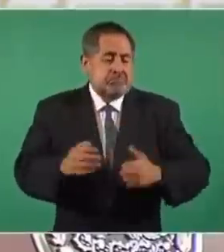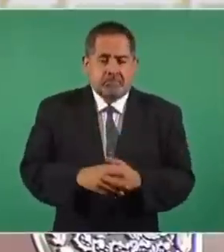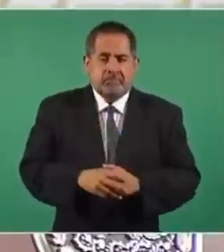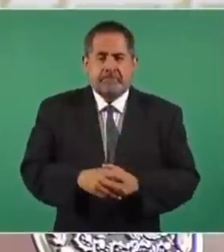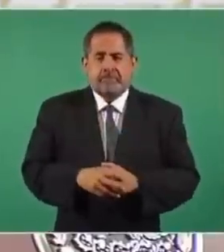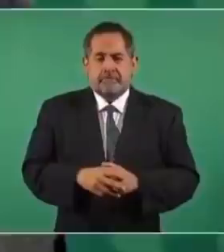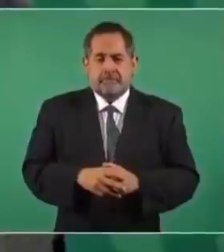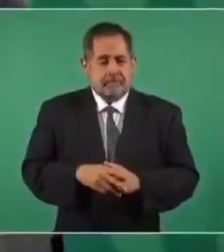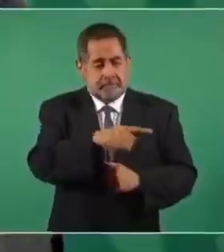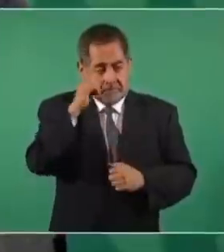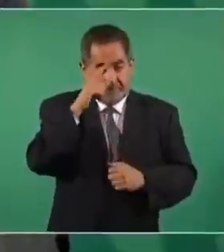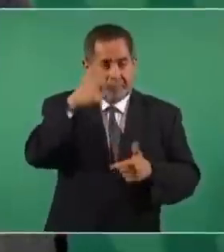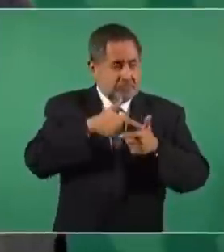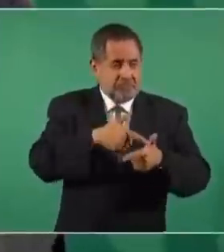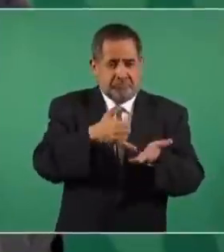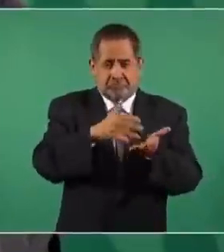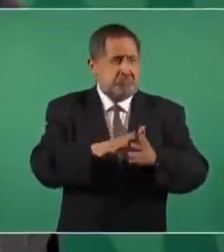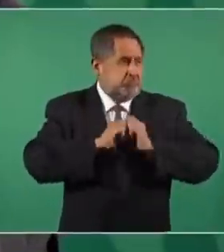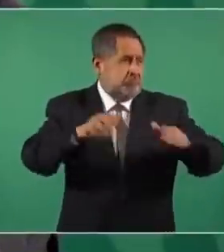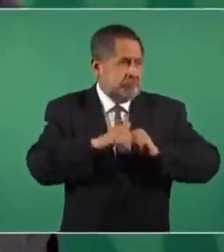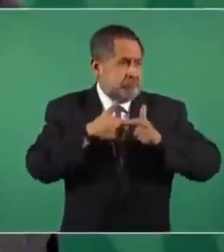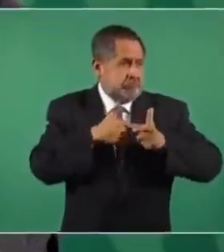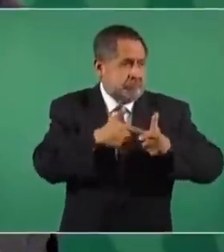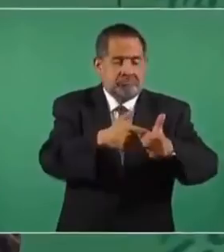que se mantengan como impresos